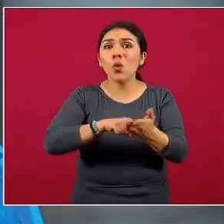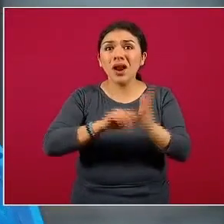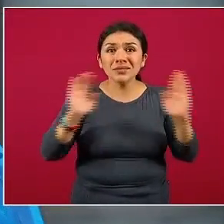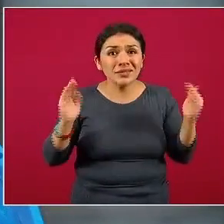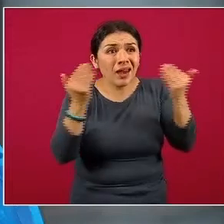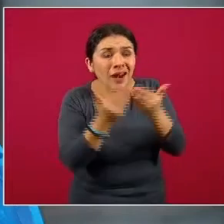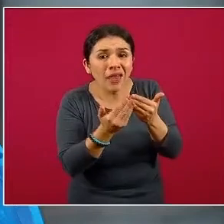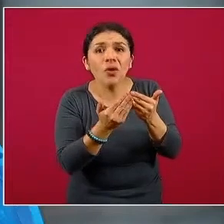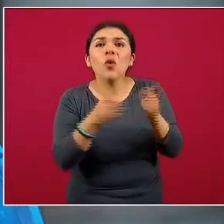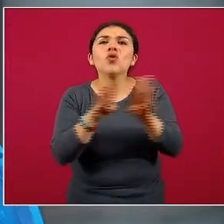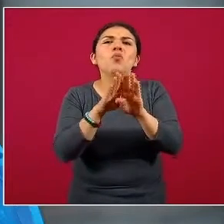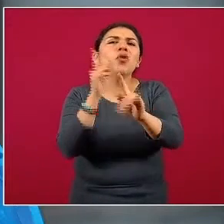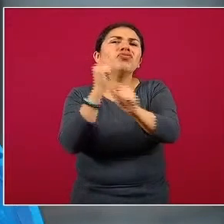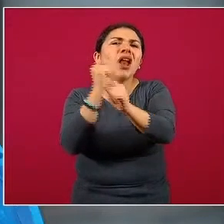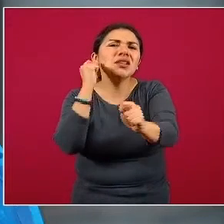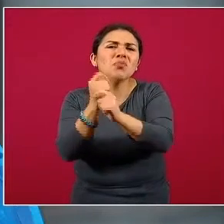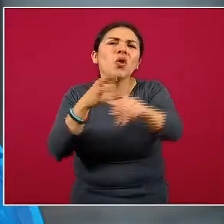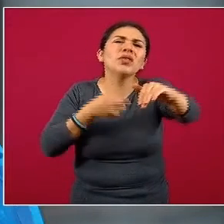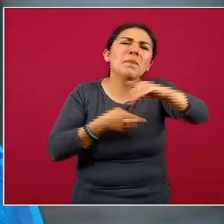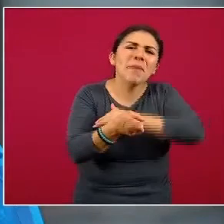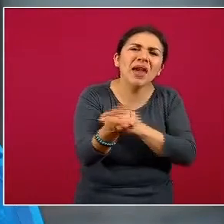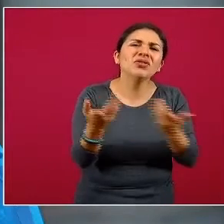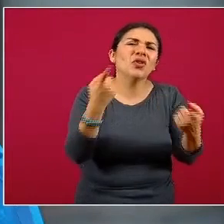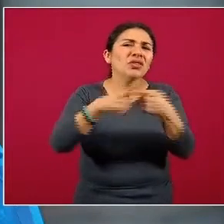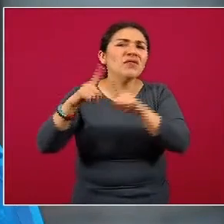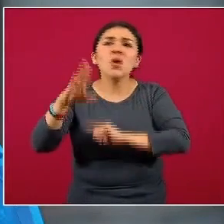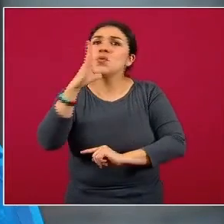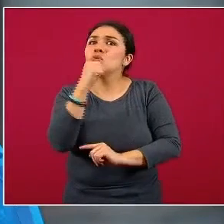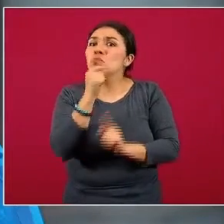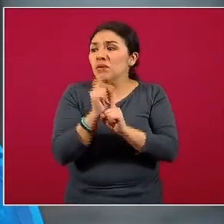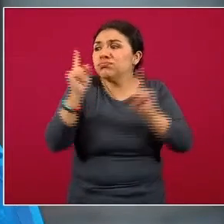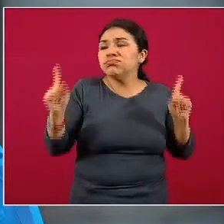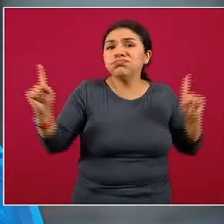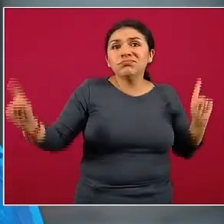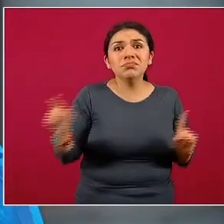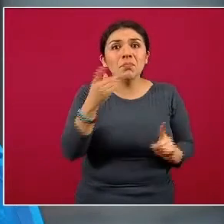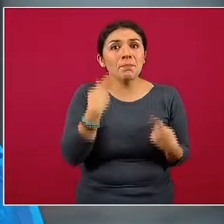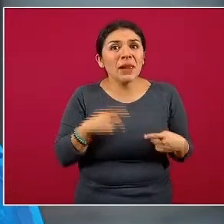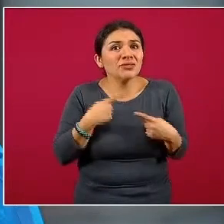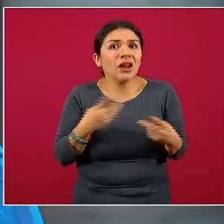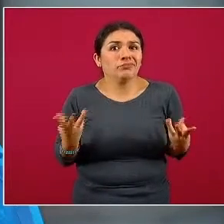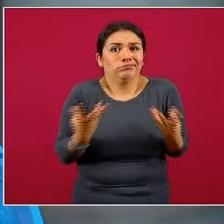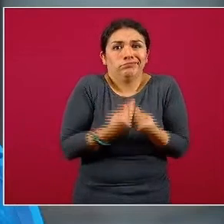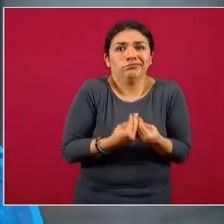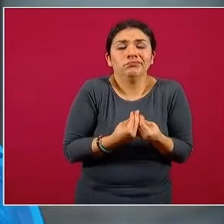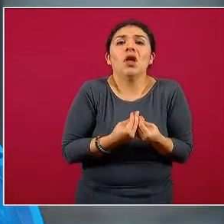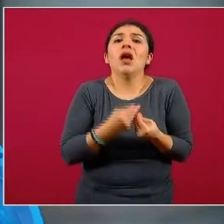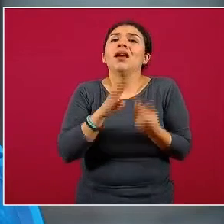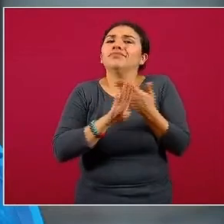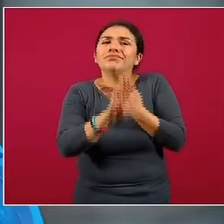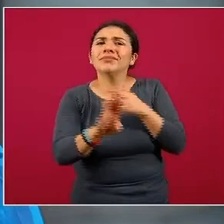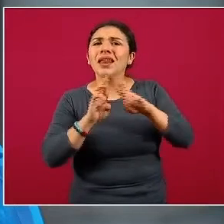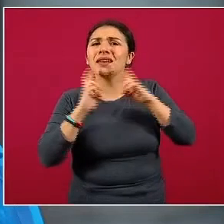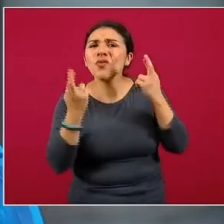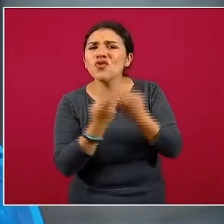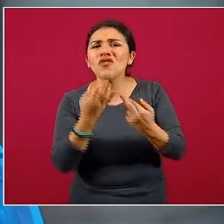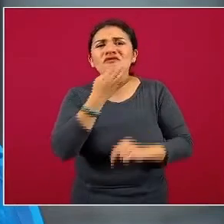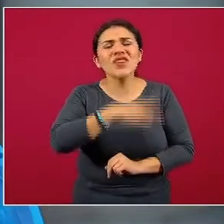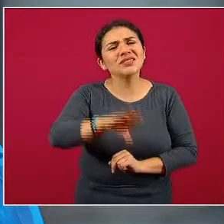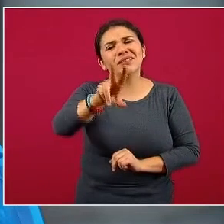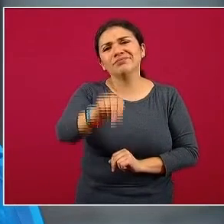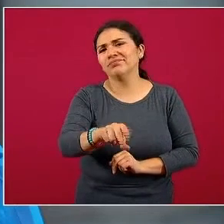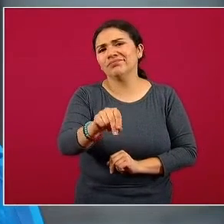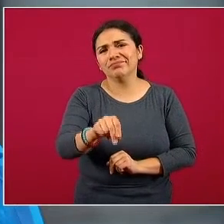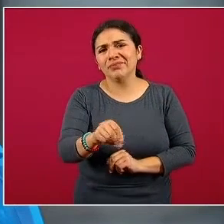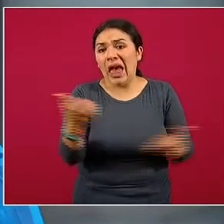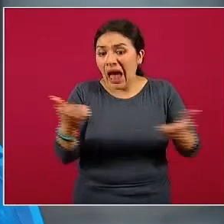cerrados como el transporte público, en donde no se puede conservar la sana distancia, evitar reuniones, evitar fiestas, no